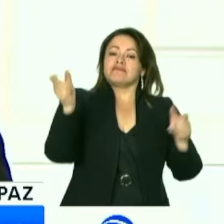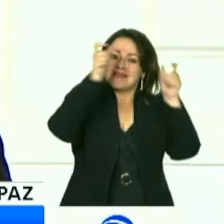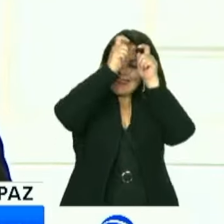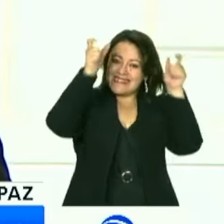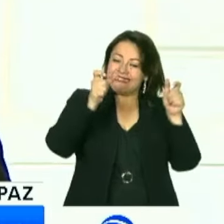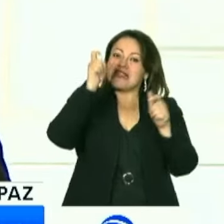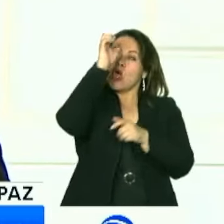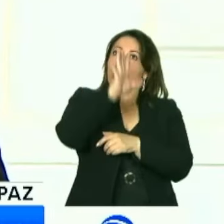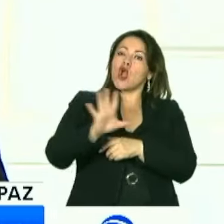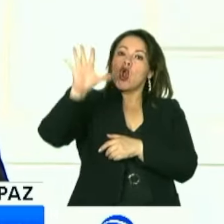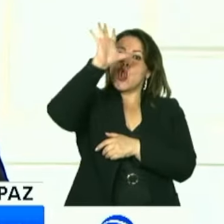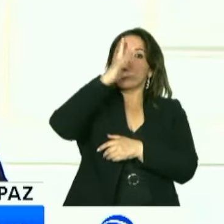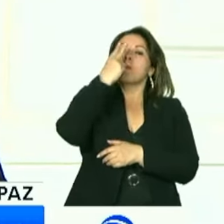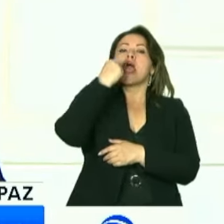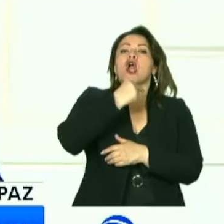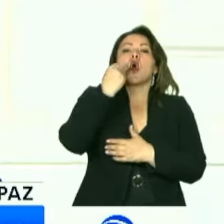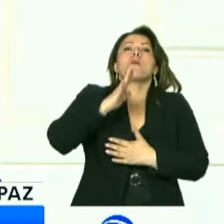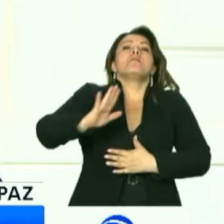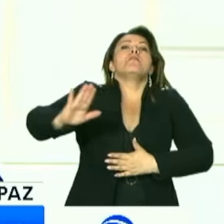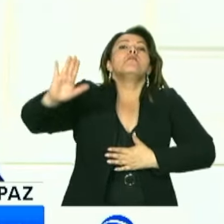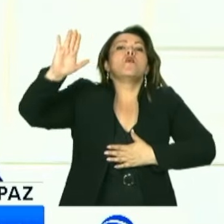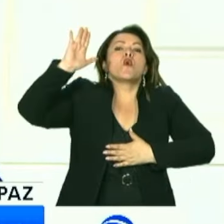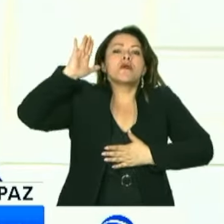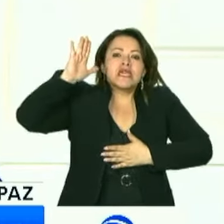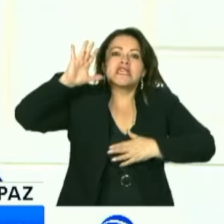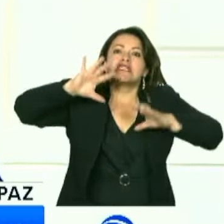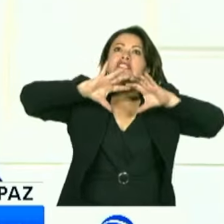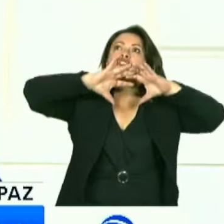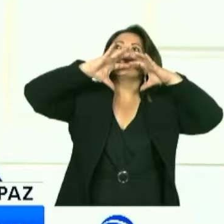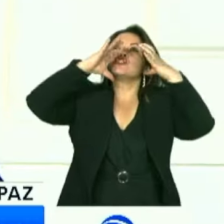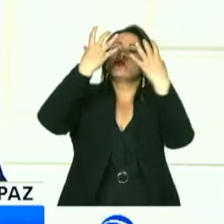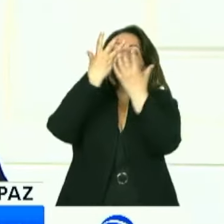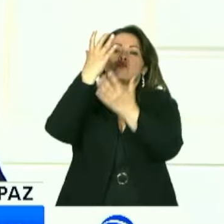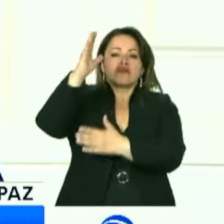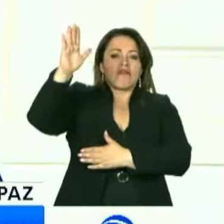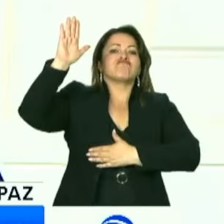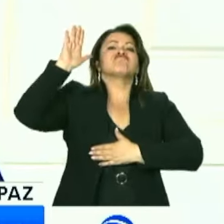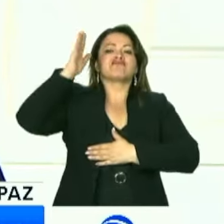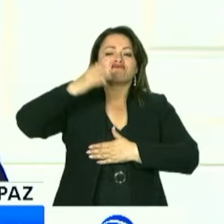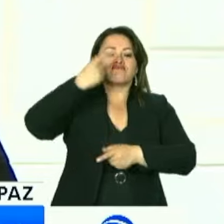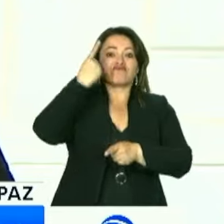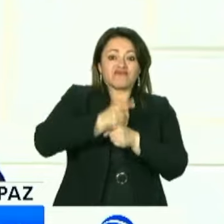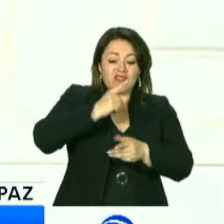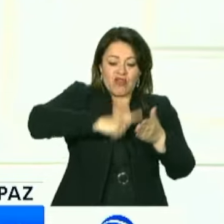Colombia se comprometió ante el mundo y la humanidad a cumplir lo que firmó.